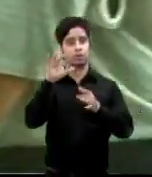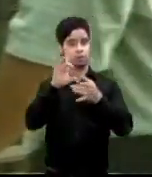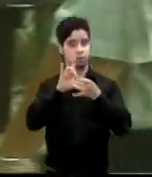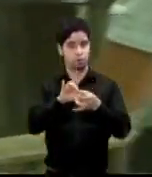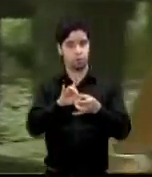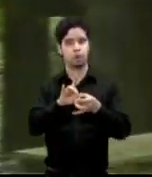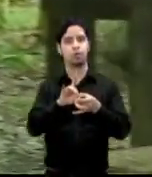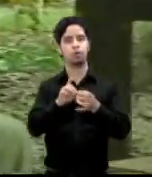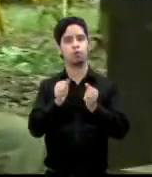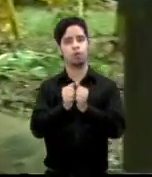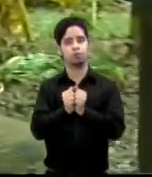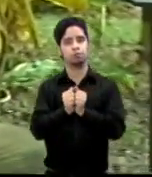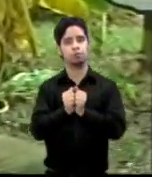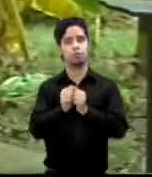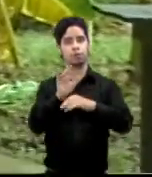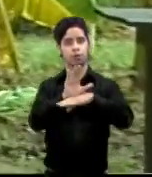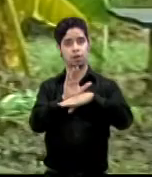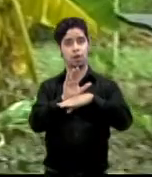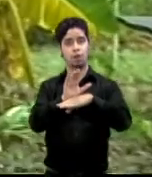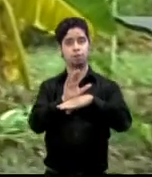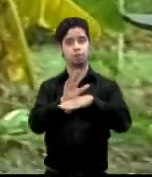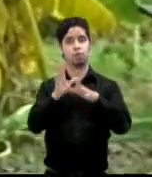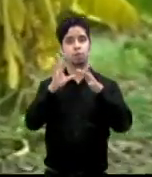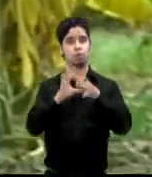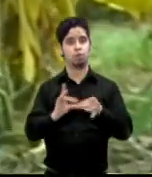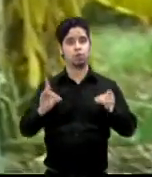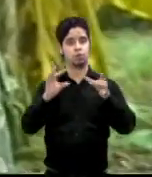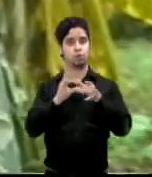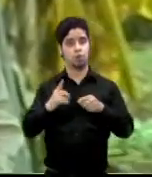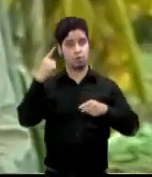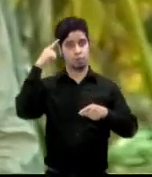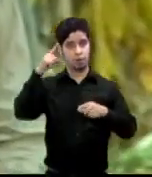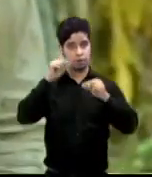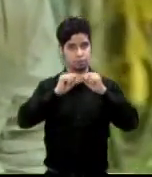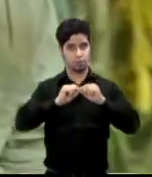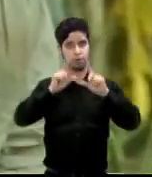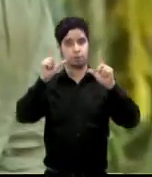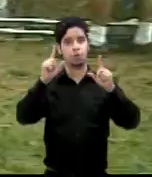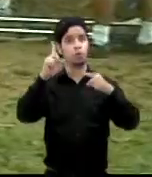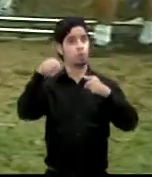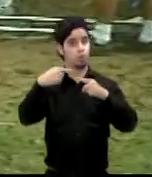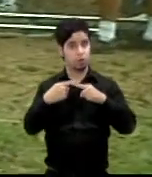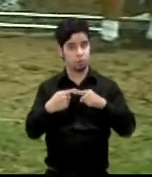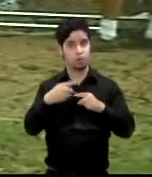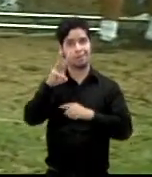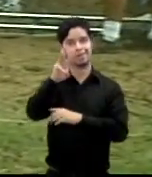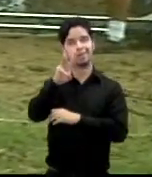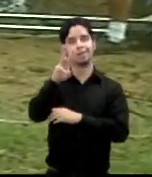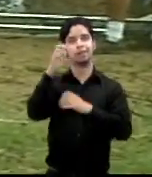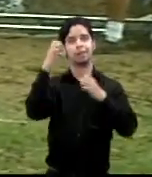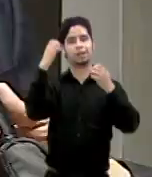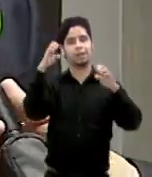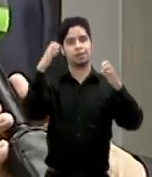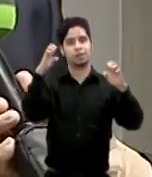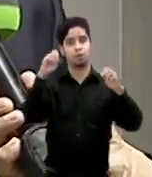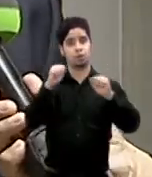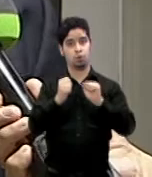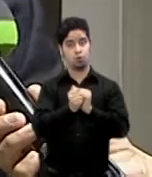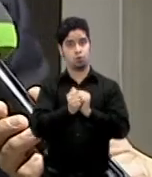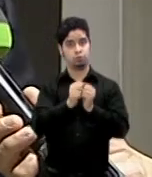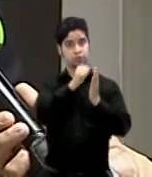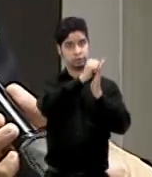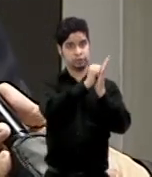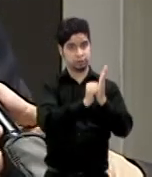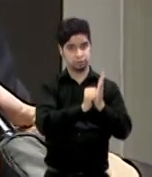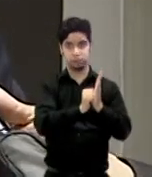que se presentará a las 9 de la noche del día 6 de enero con guión original de eneida molina vamos